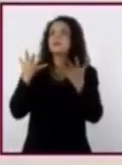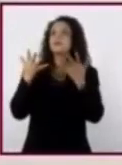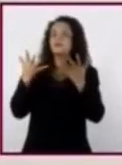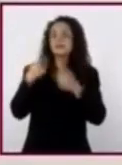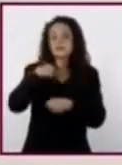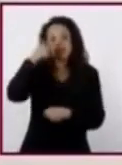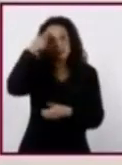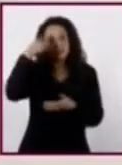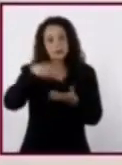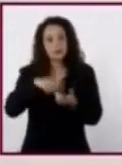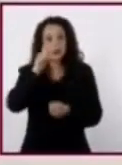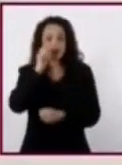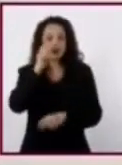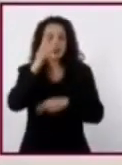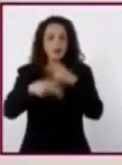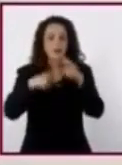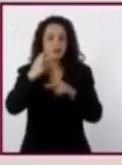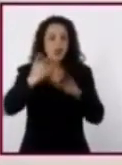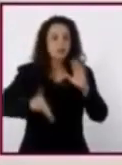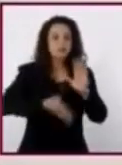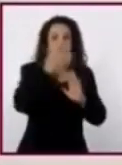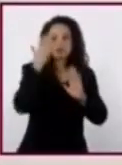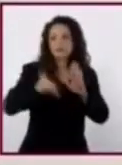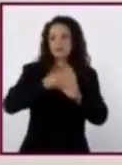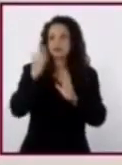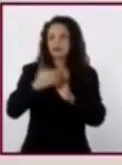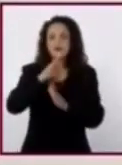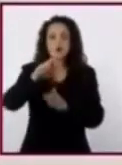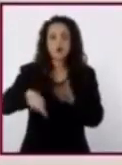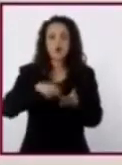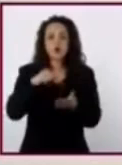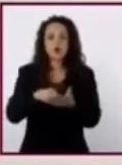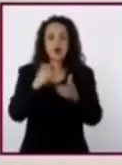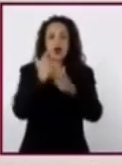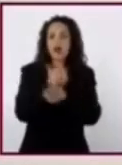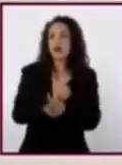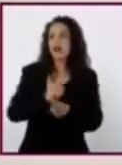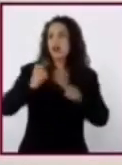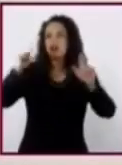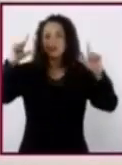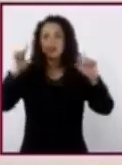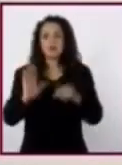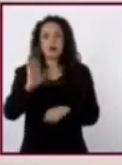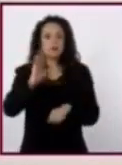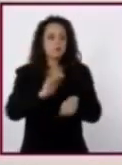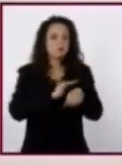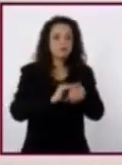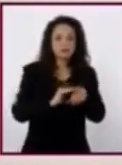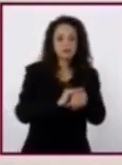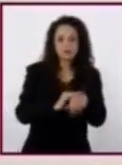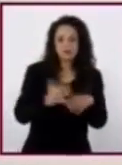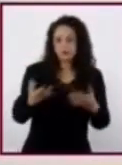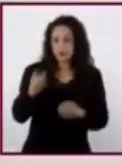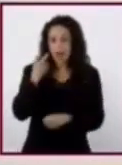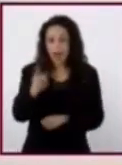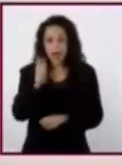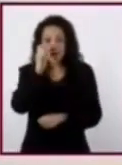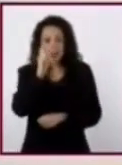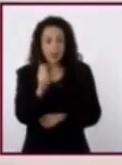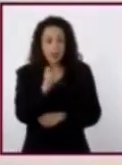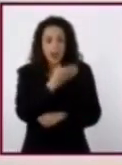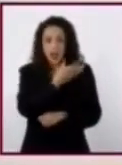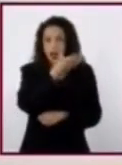a construir a un lugar libre y desnudo, huyendo de esos campos sembrados de